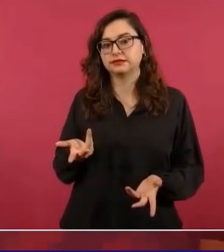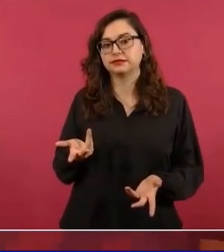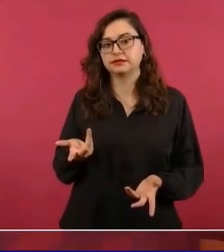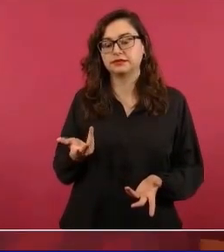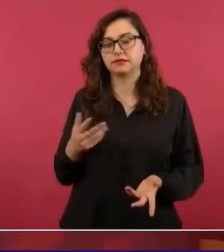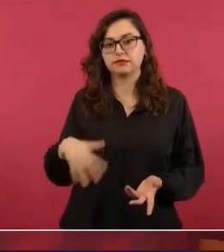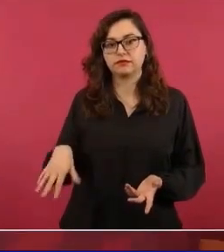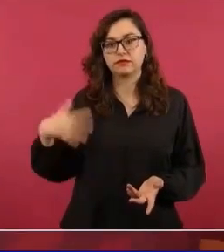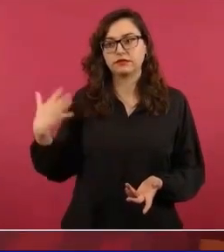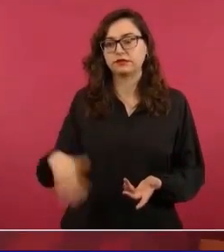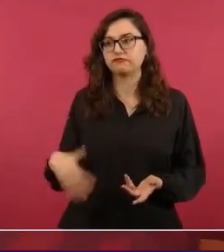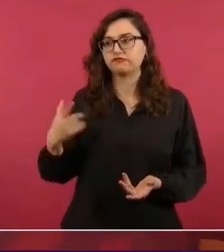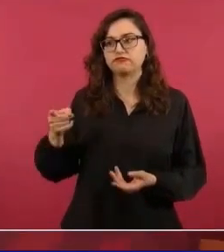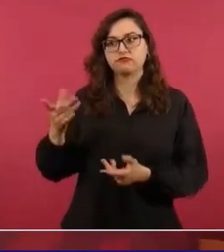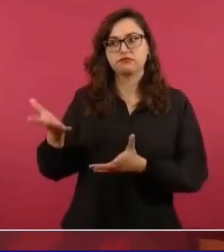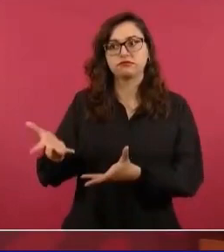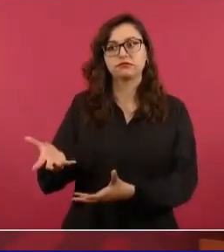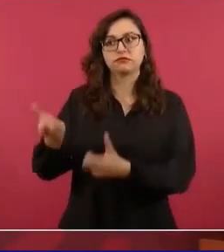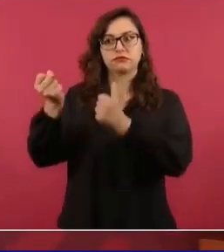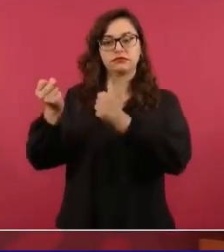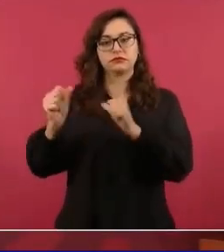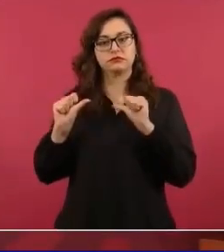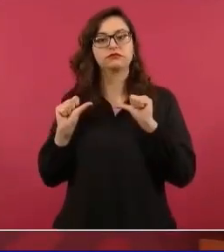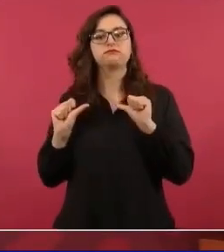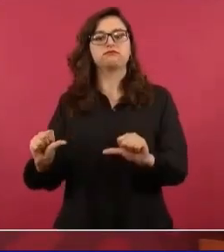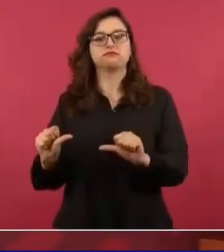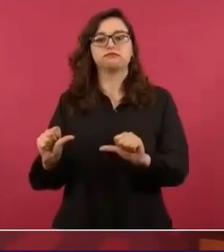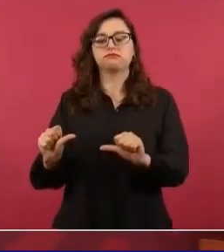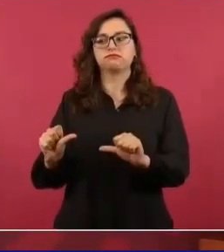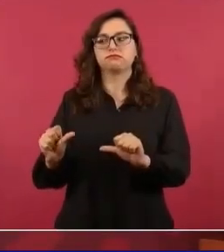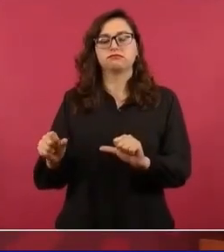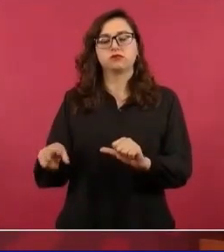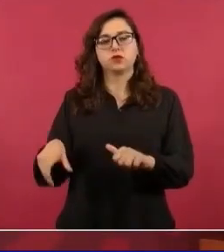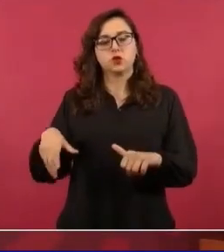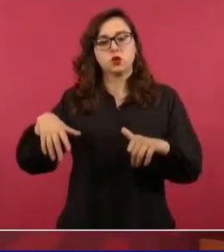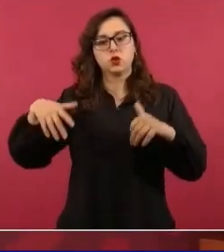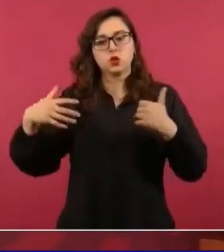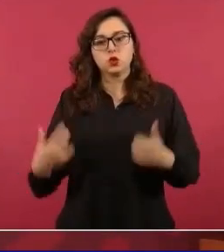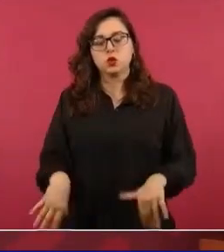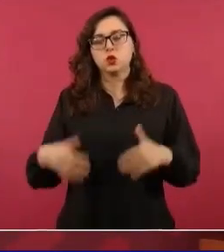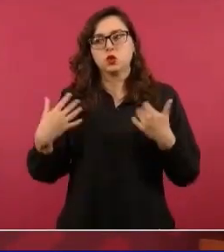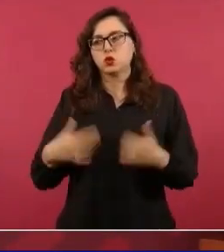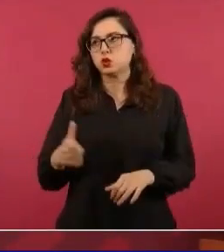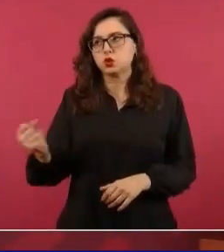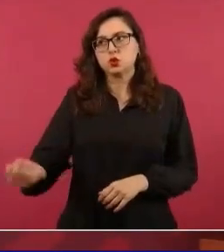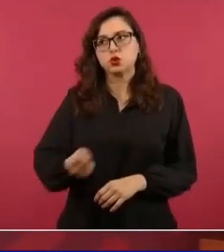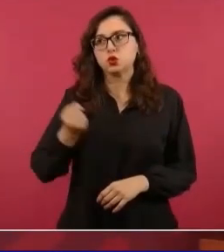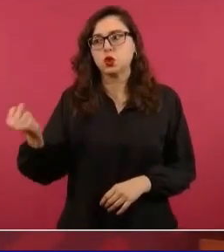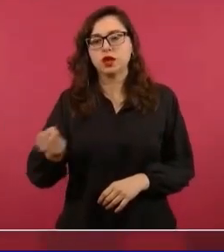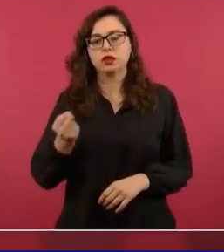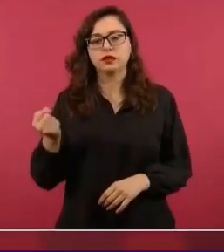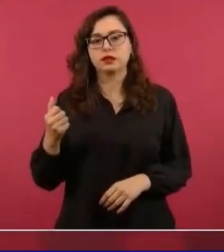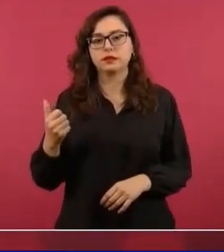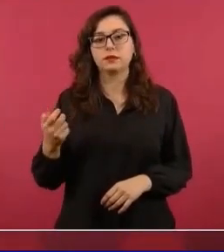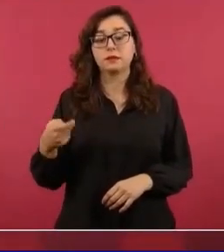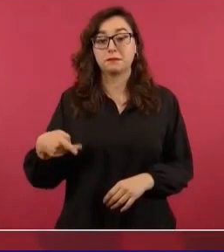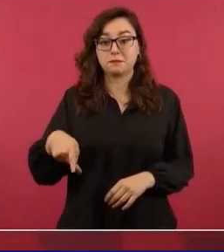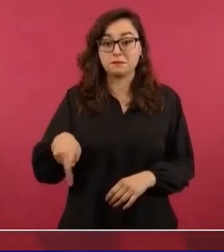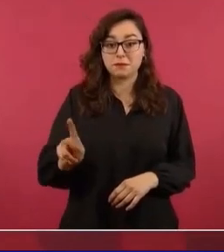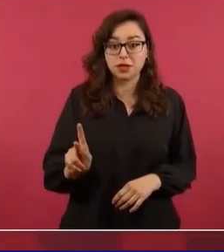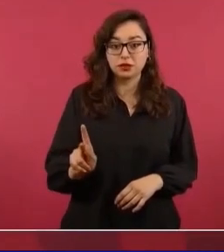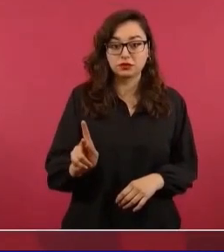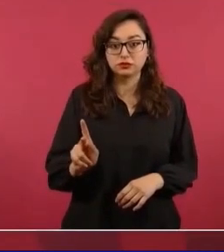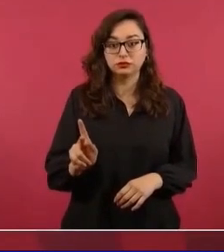Pero eso no puede ser el camino.